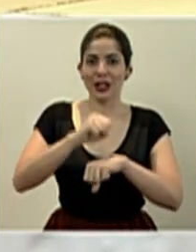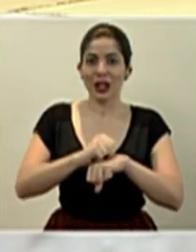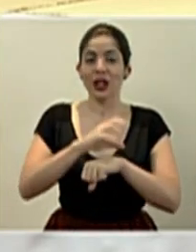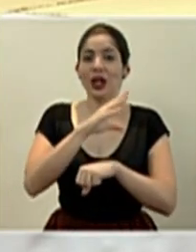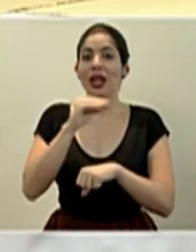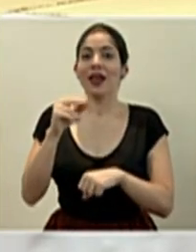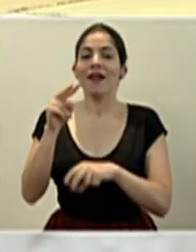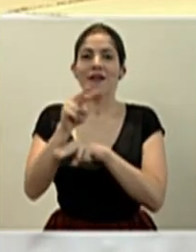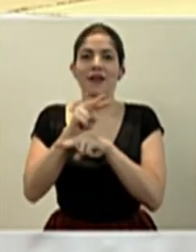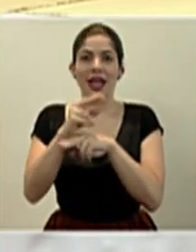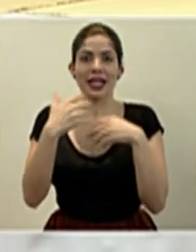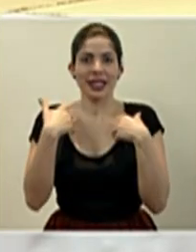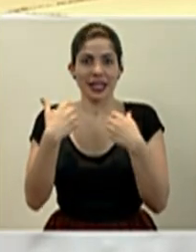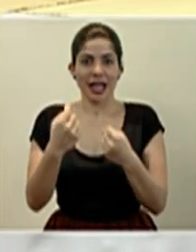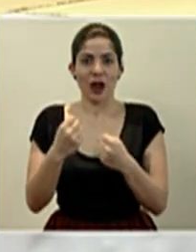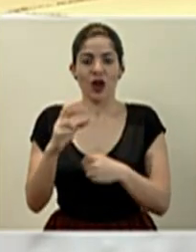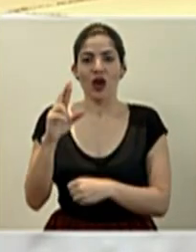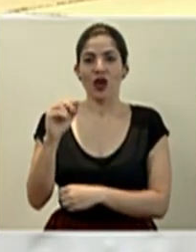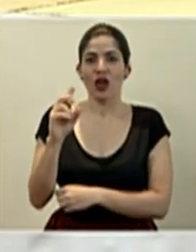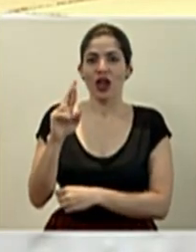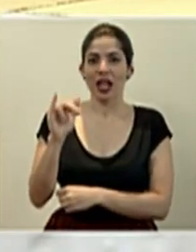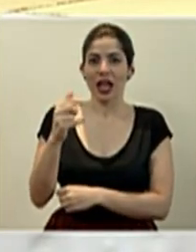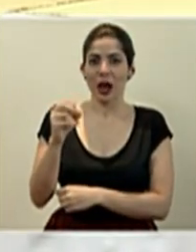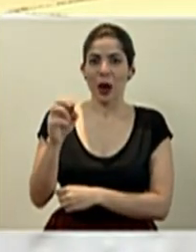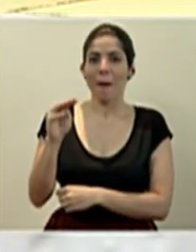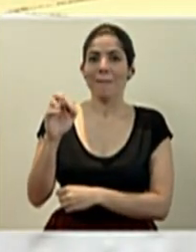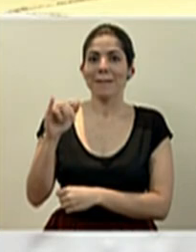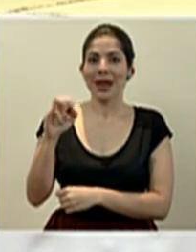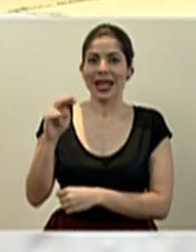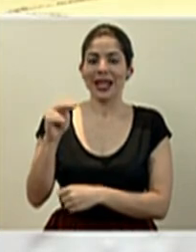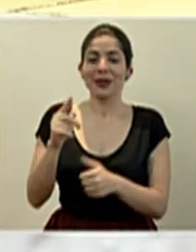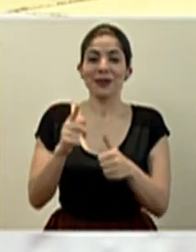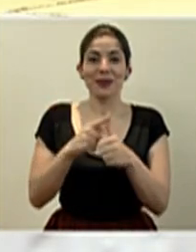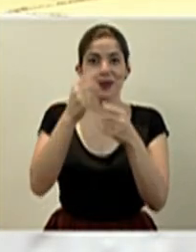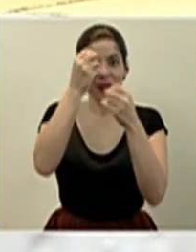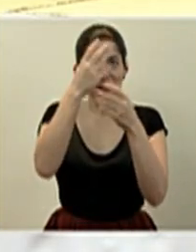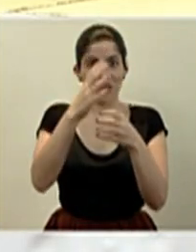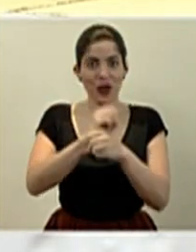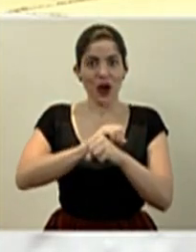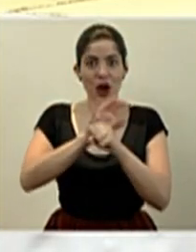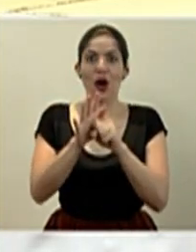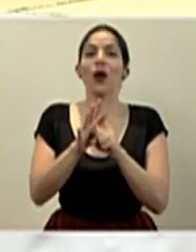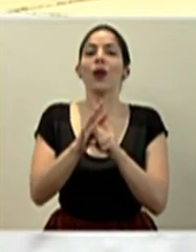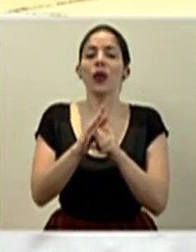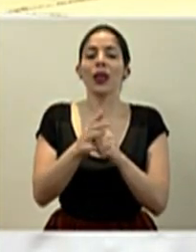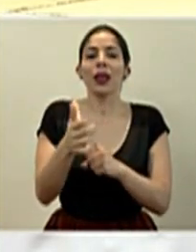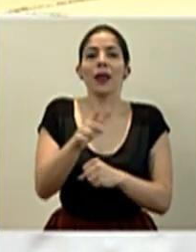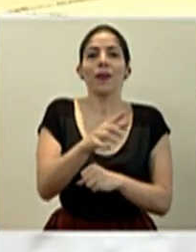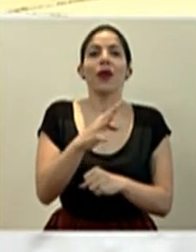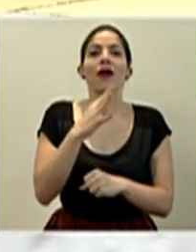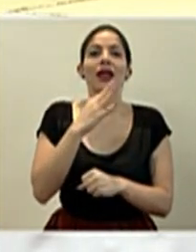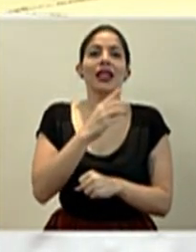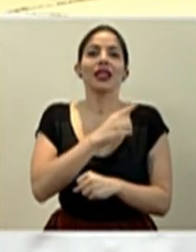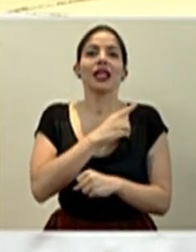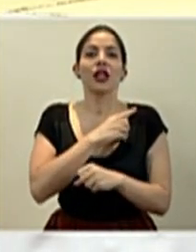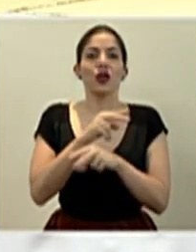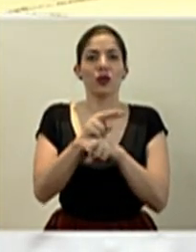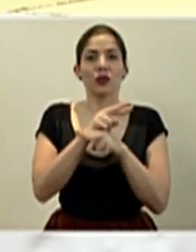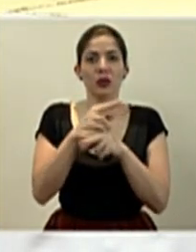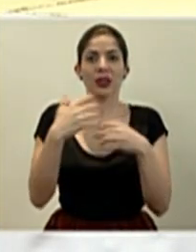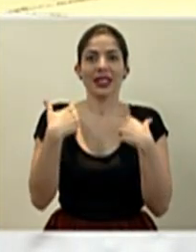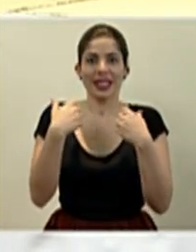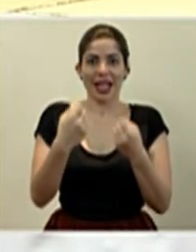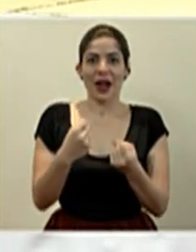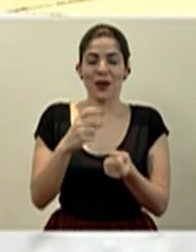Vigilancia de la Salud, el doctor Rodrigo Marín. Iniciamos con el reporte COVID, así que le cedemos la palabra al director de la Vigilancia de la